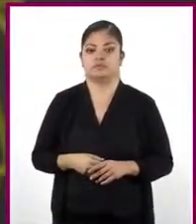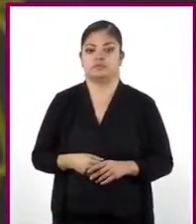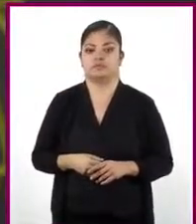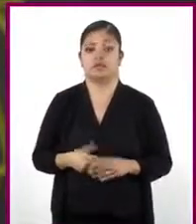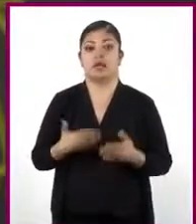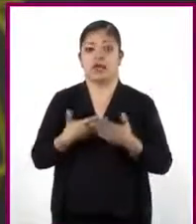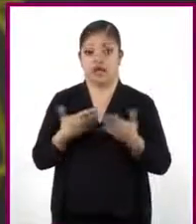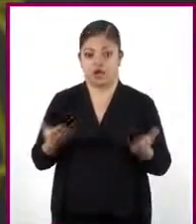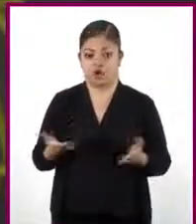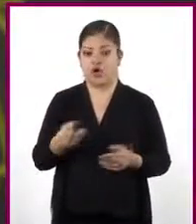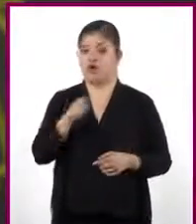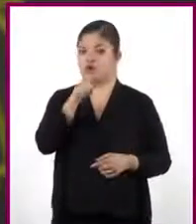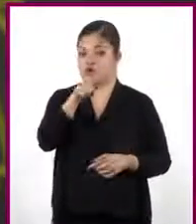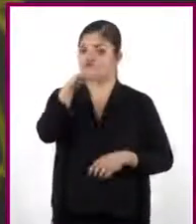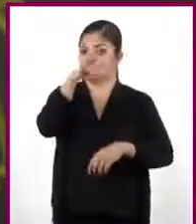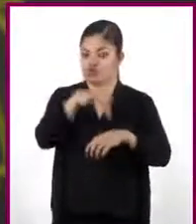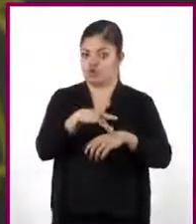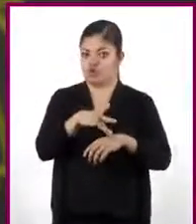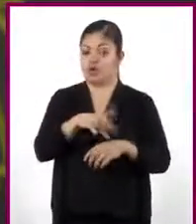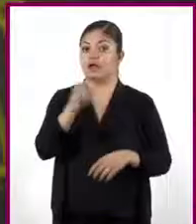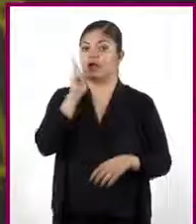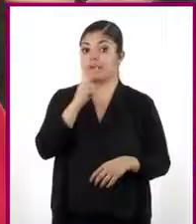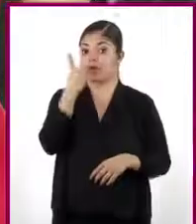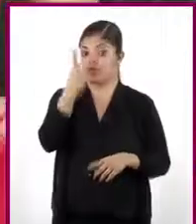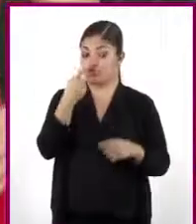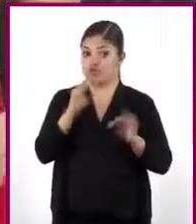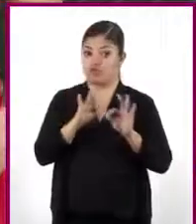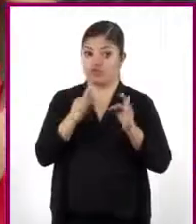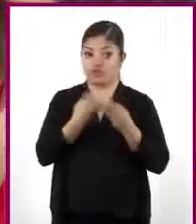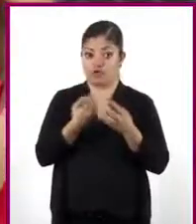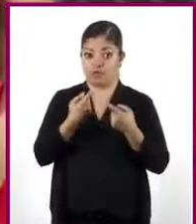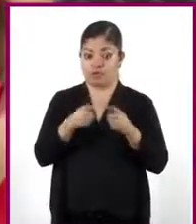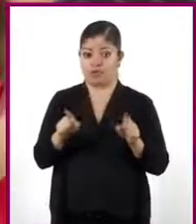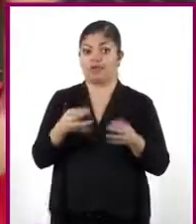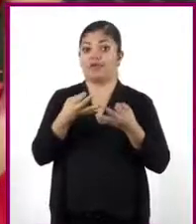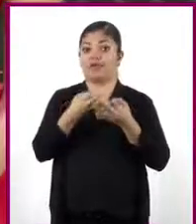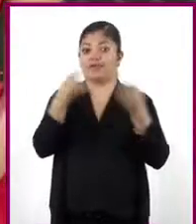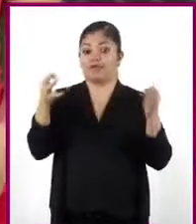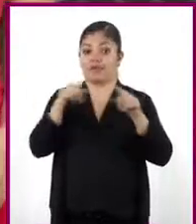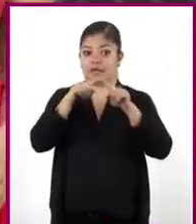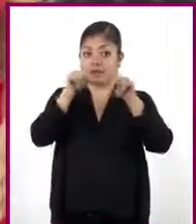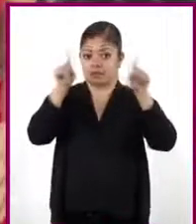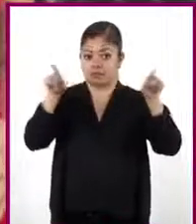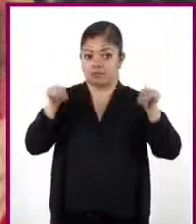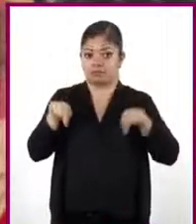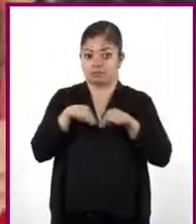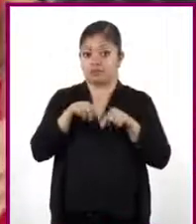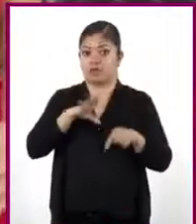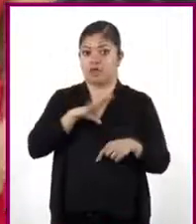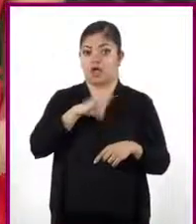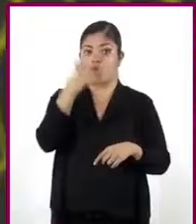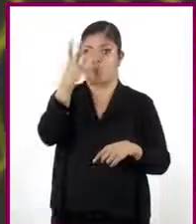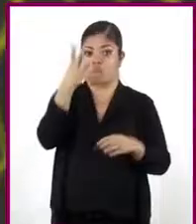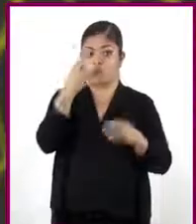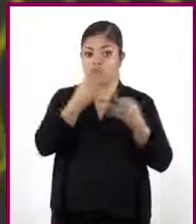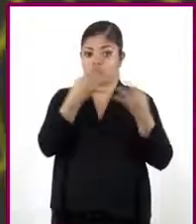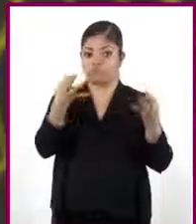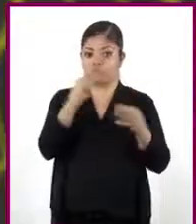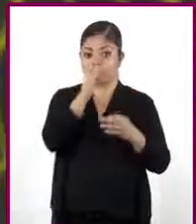Ahora es su turno. Expresen de dos maneras distintas el área de un terreno que se dividió en 4 parcelas.